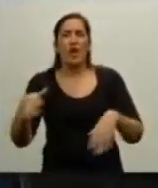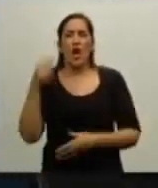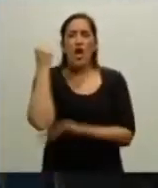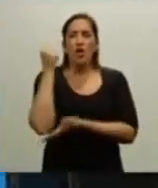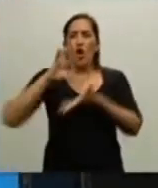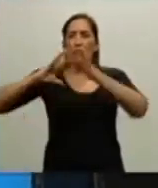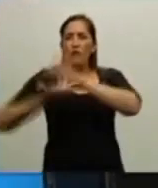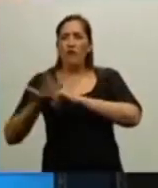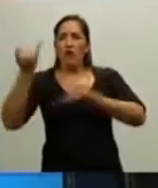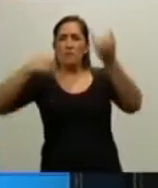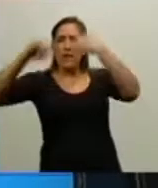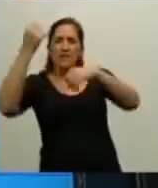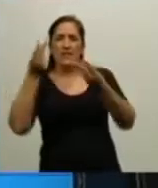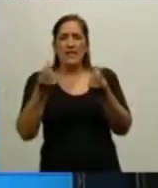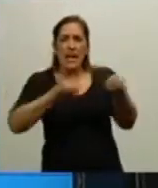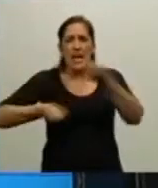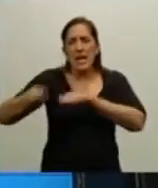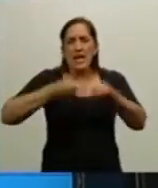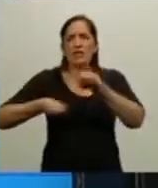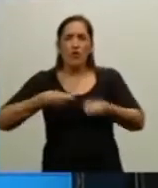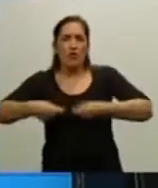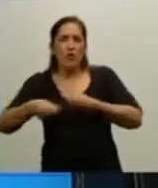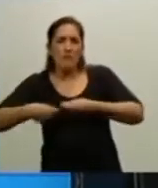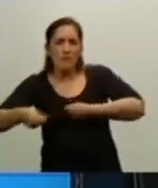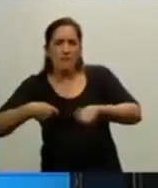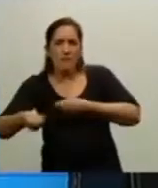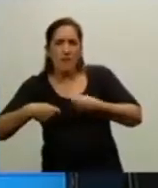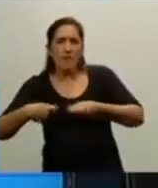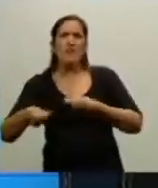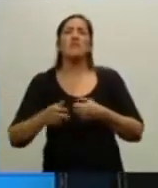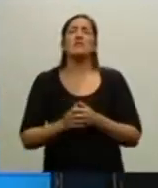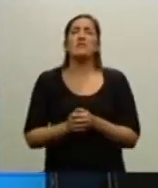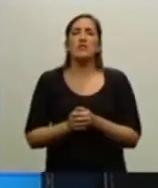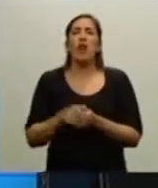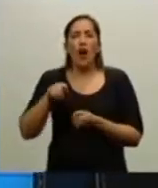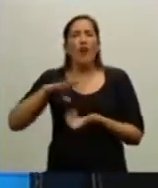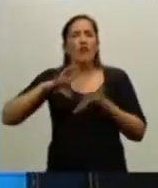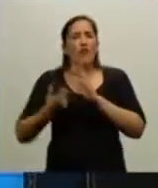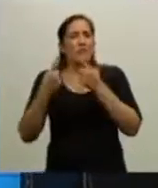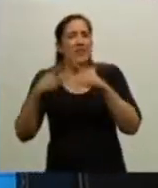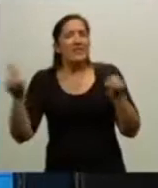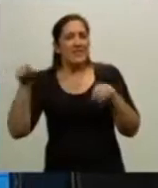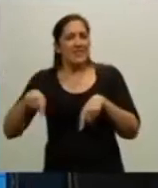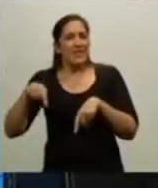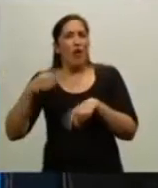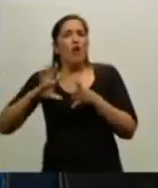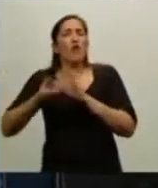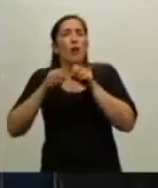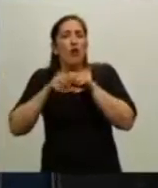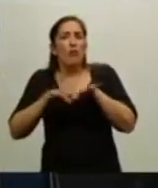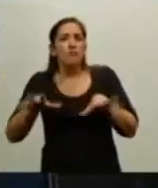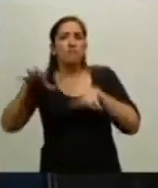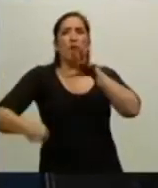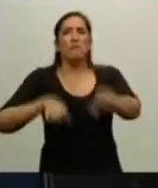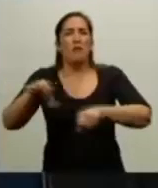tienen que ver con las finanzas, tienen que ver con el comercio, tienen que ver en definitiva con lo que sí es bastante